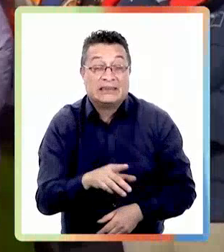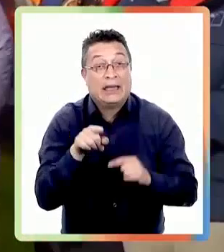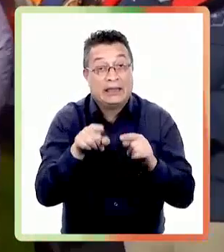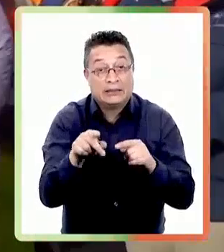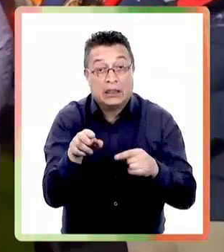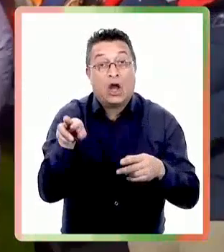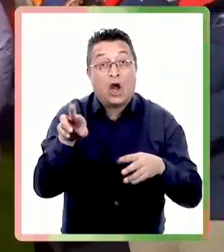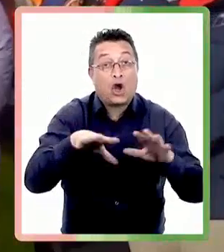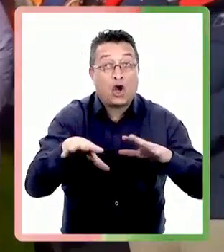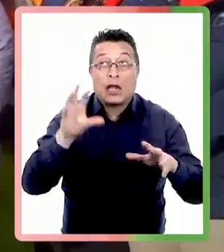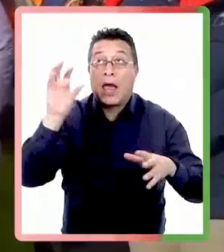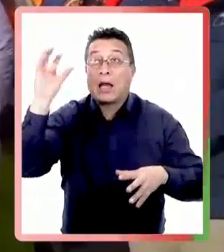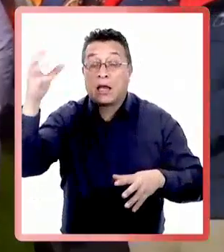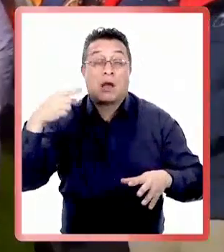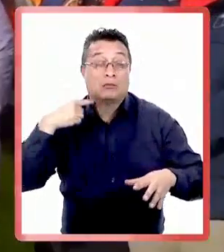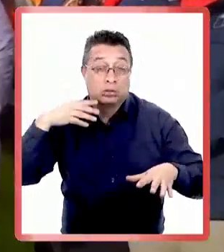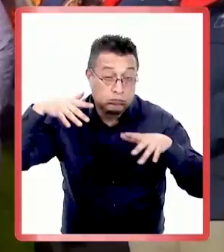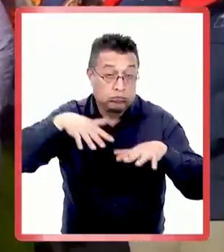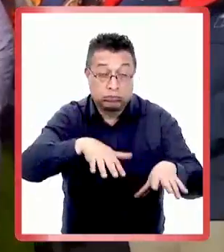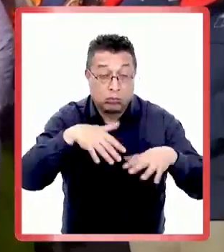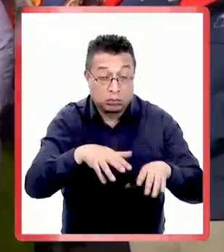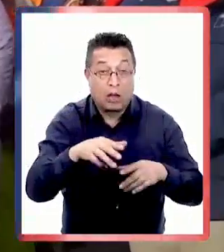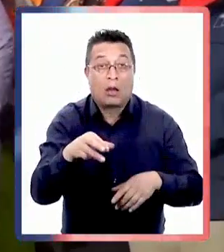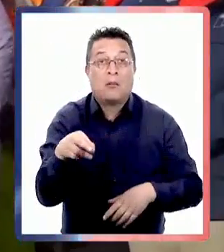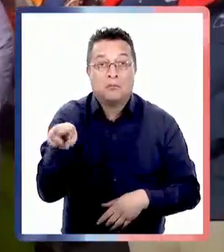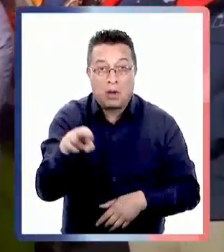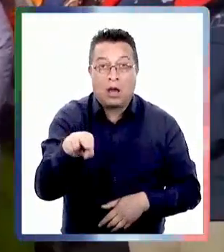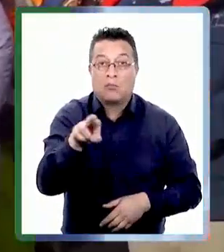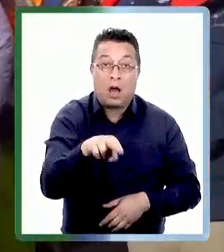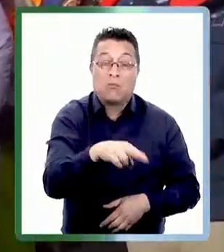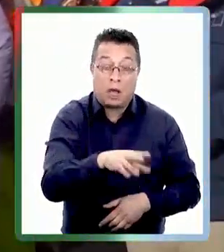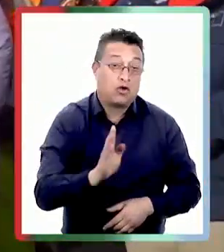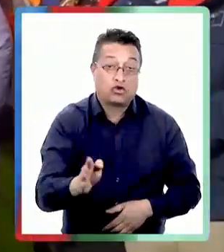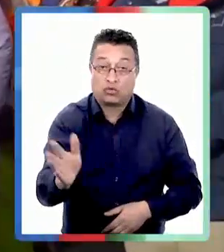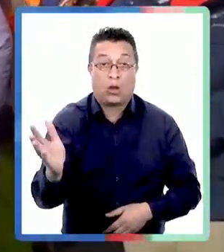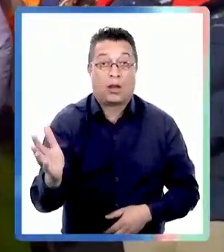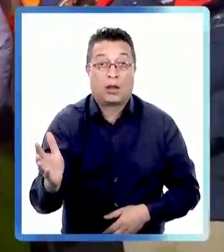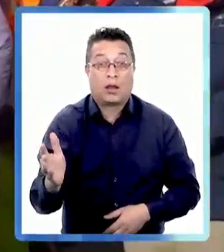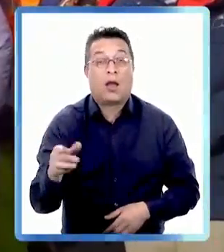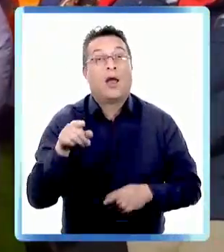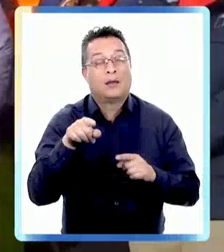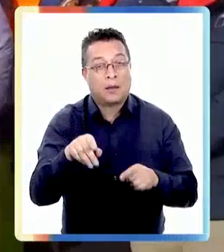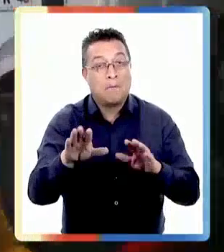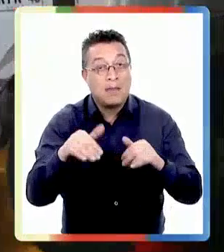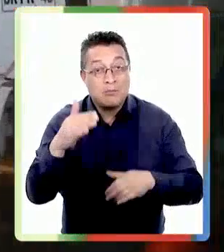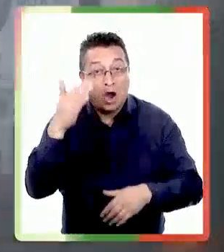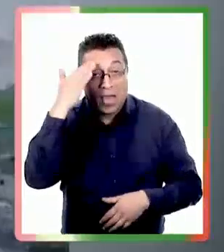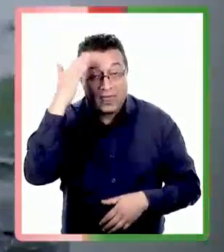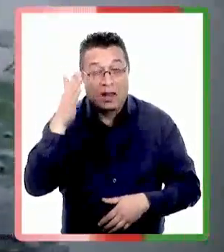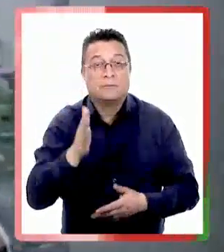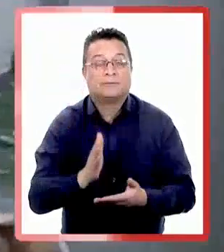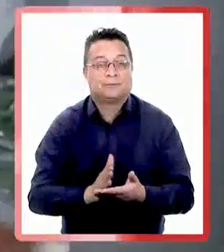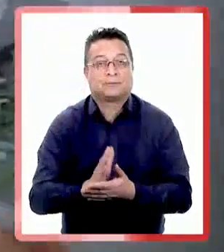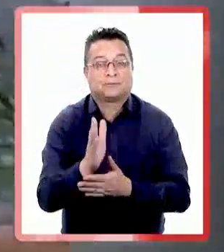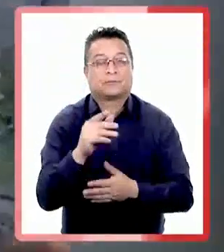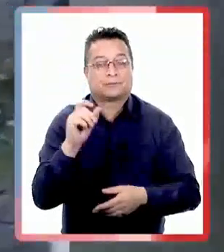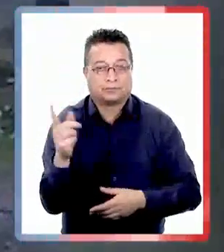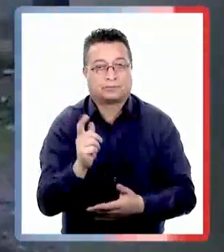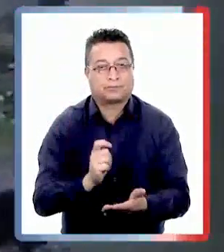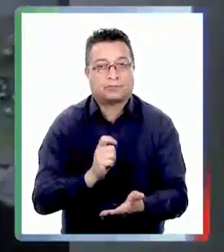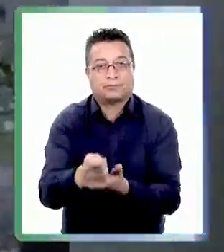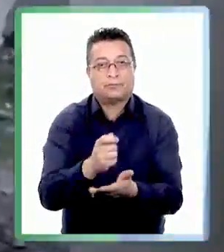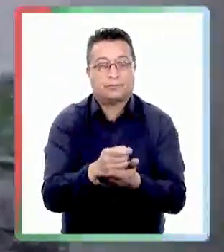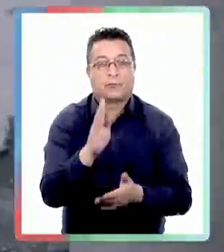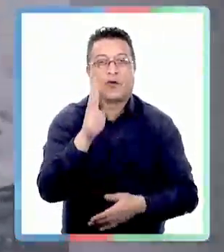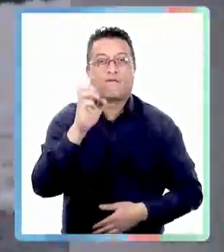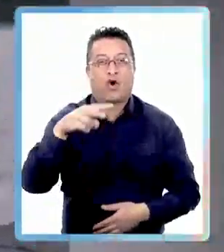en el largo plazo en atención a las condiciones que tenemos en Chile porque este tipo de fenómenos climáticos con la crisis climática van a ser cada vez más